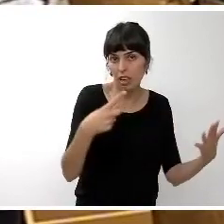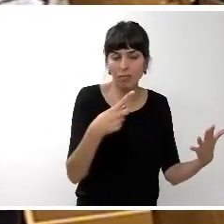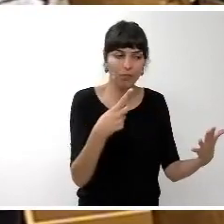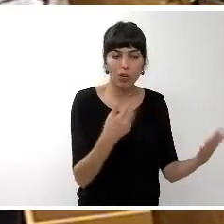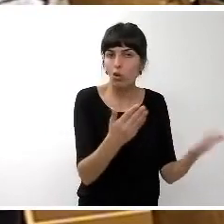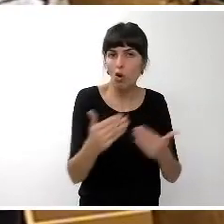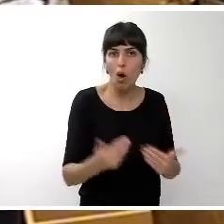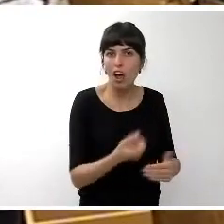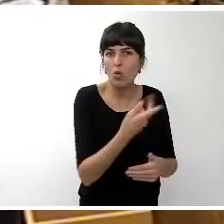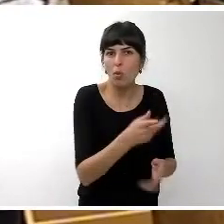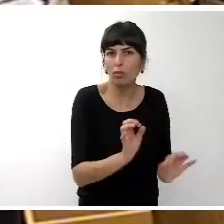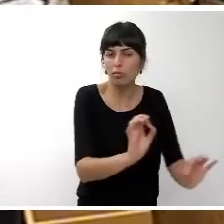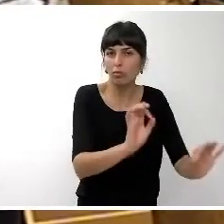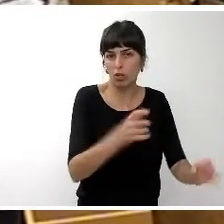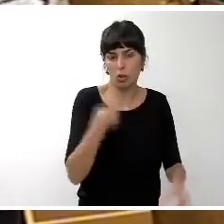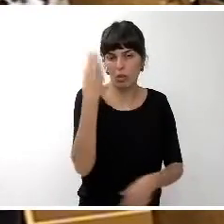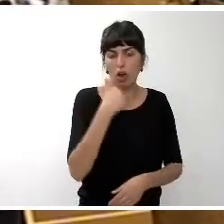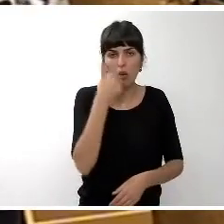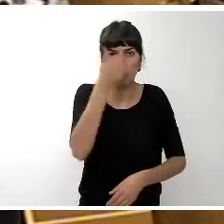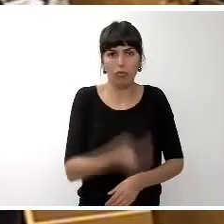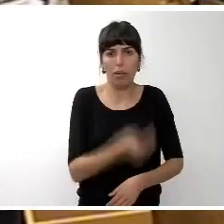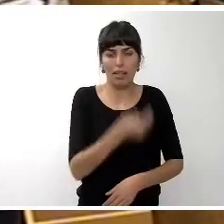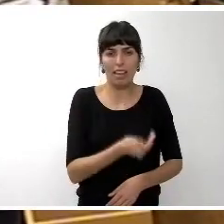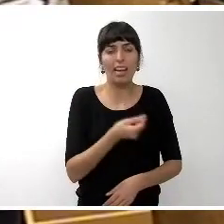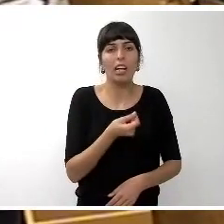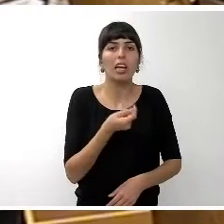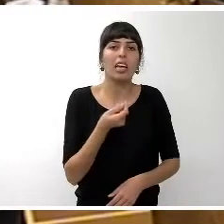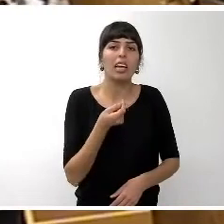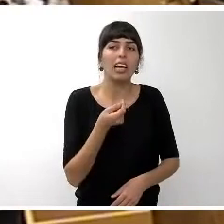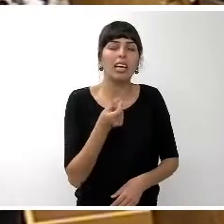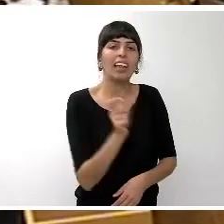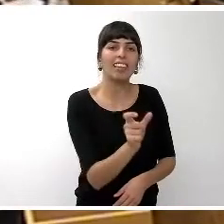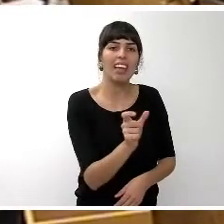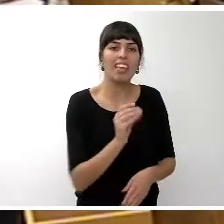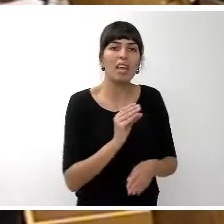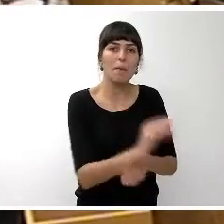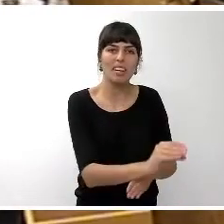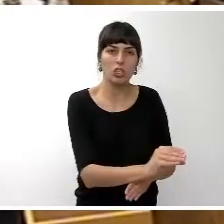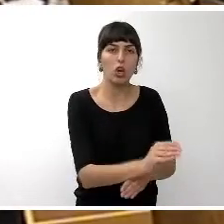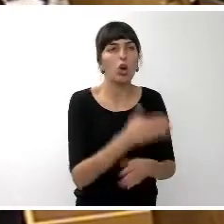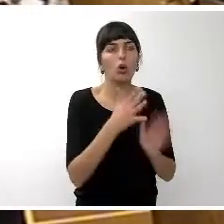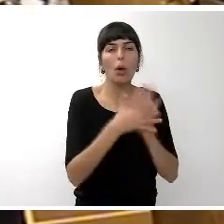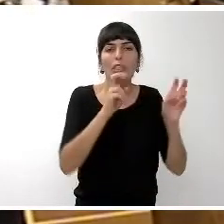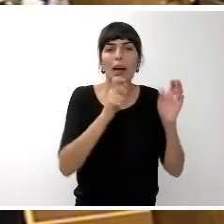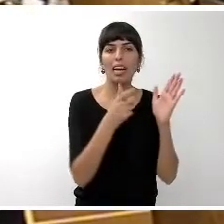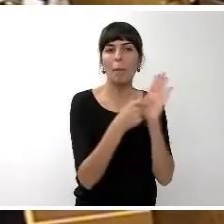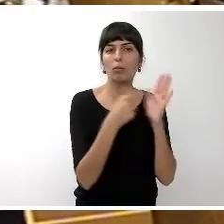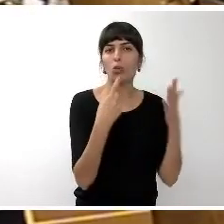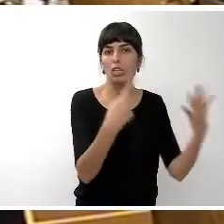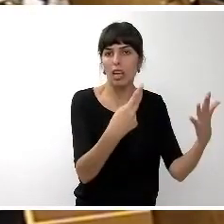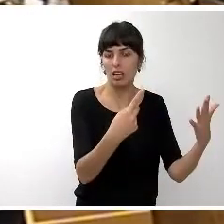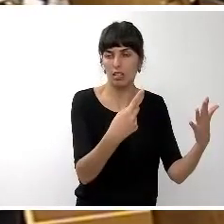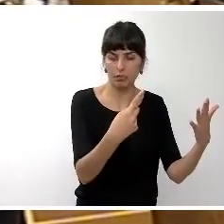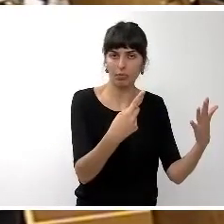que es sustancial que la cantidad de inversión y no hablo de capítulo 6 única y exclusivamente que se va a llevar a cabo